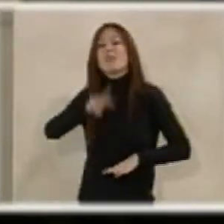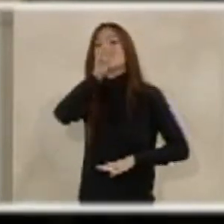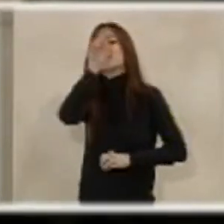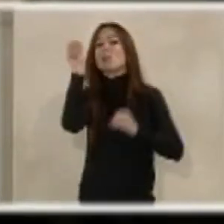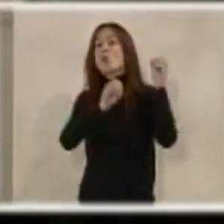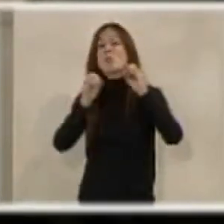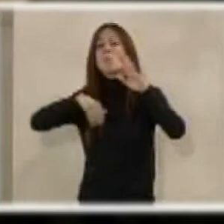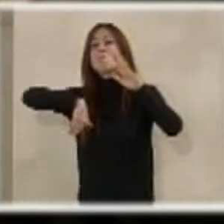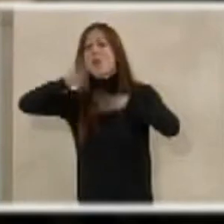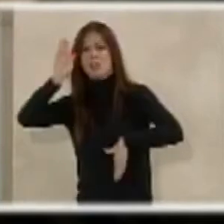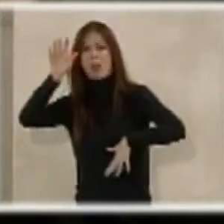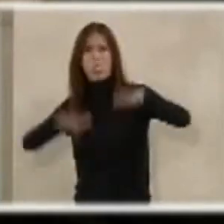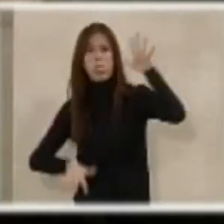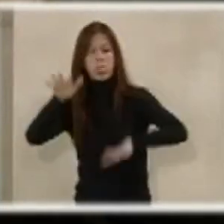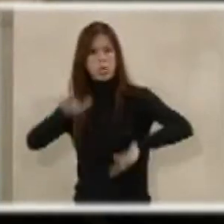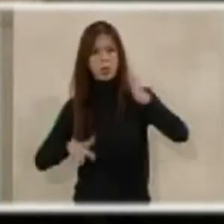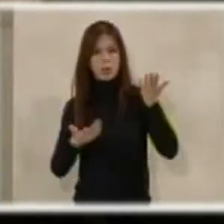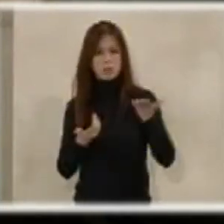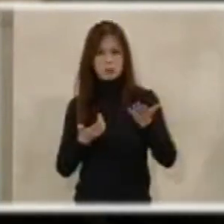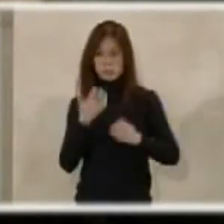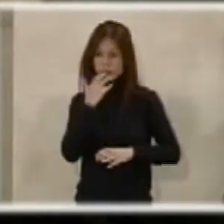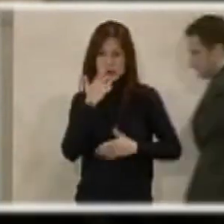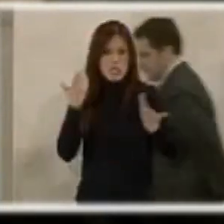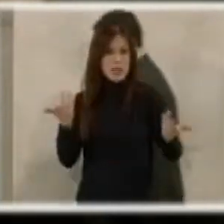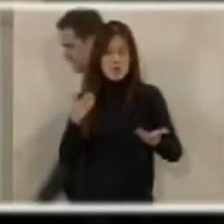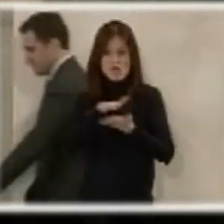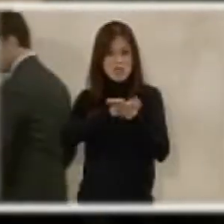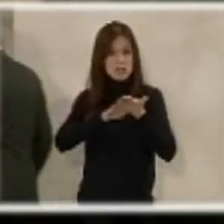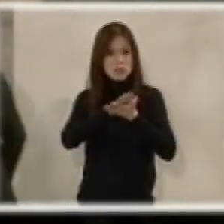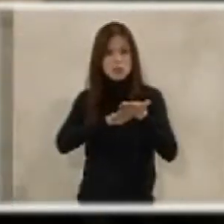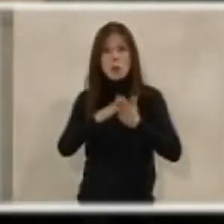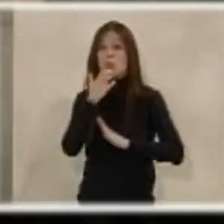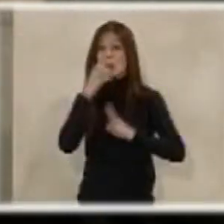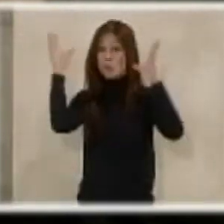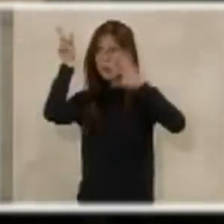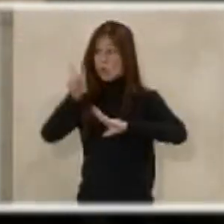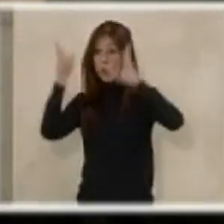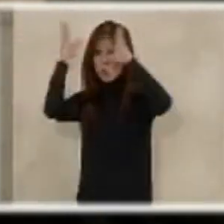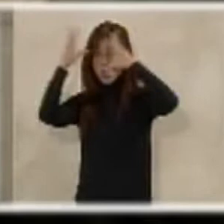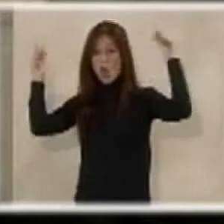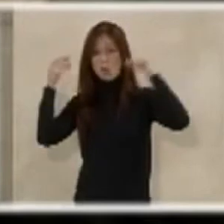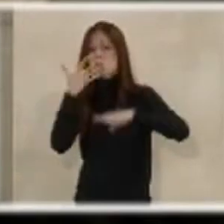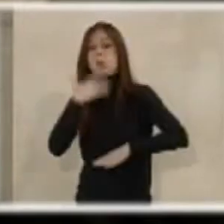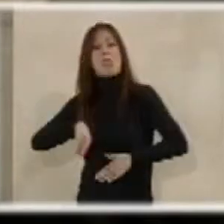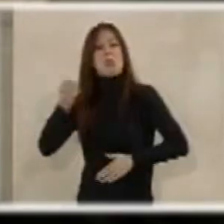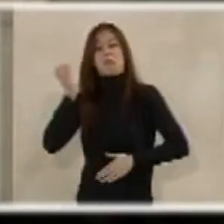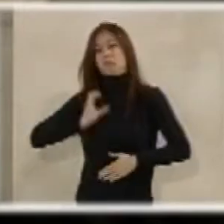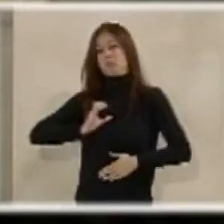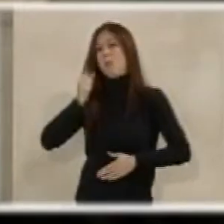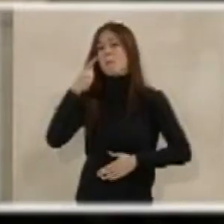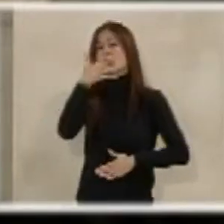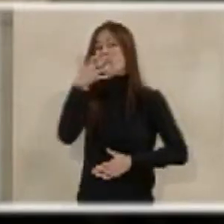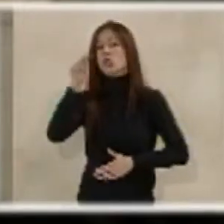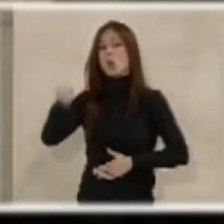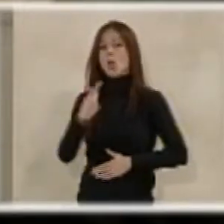30%. Para un ejemplo más básico, un Guardia Civil, que puede percibir unos 1